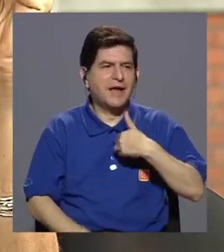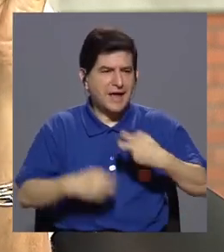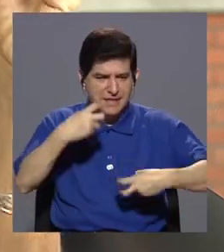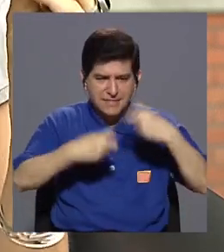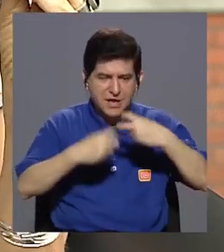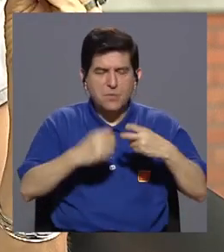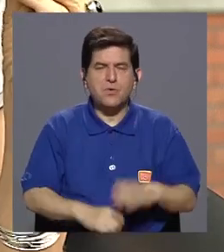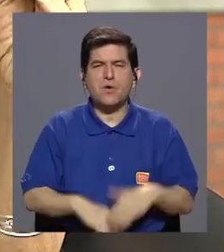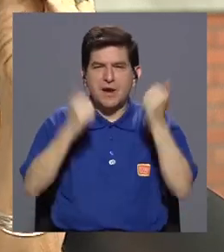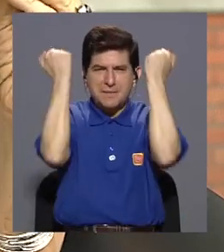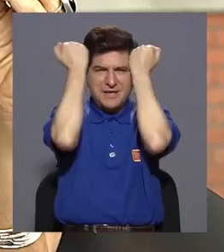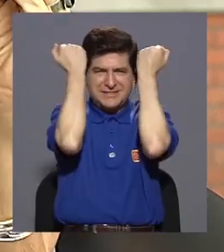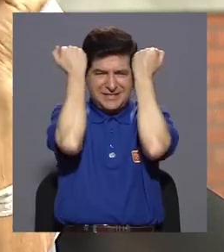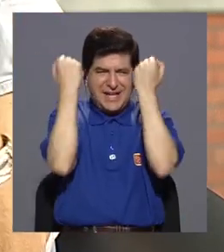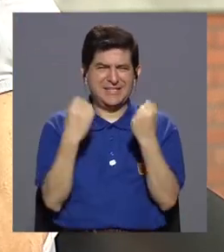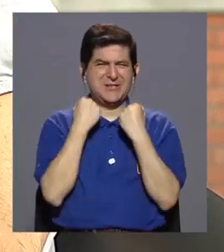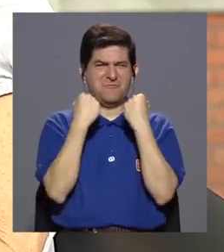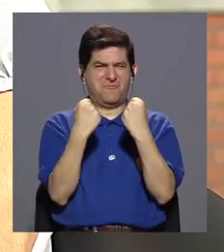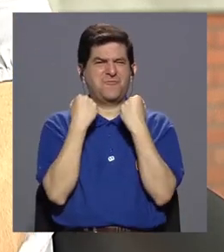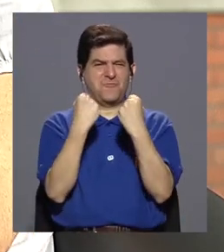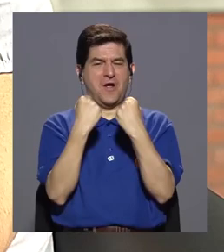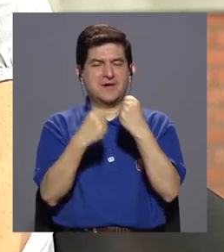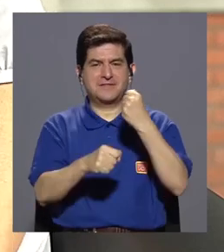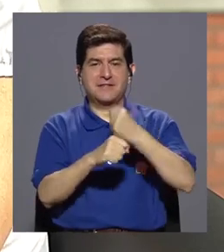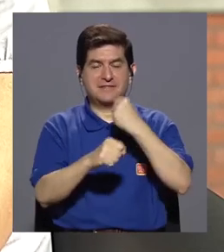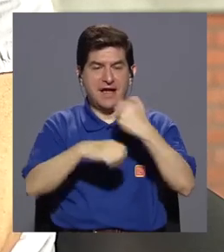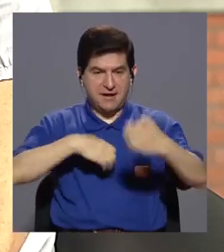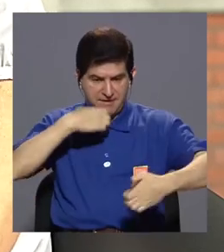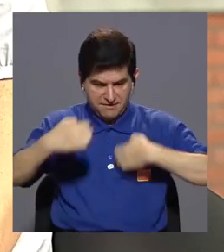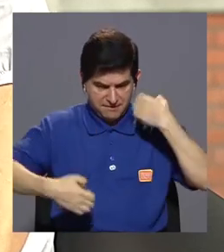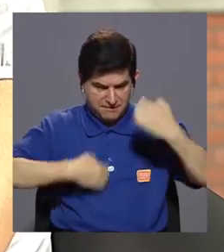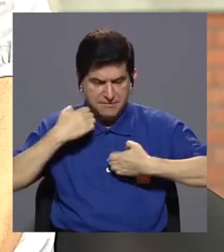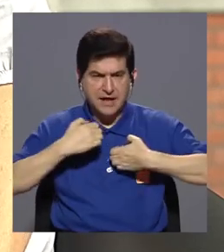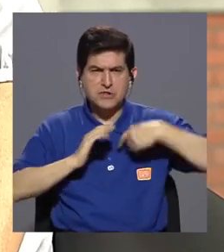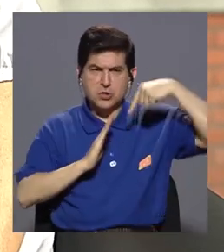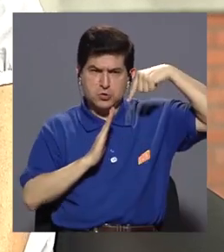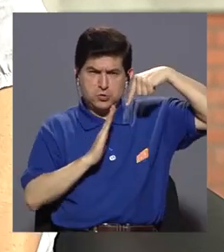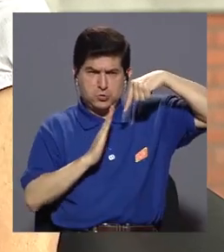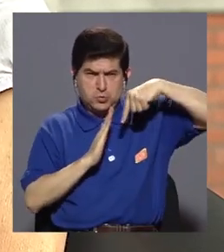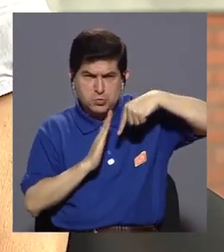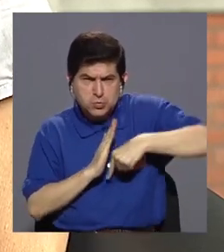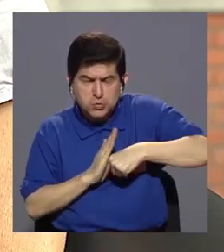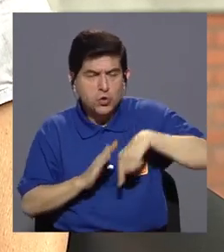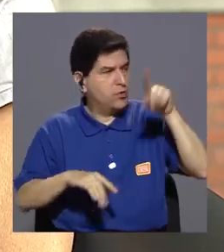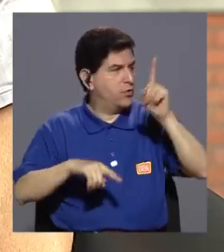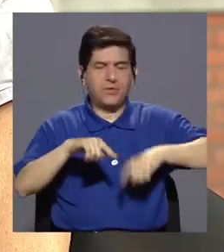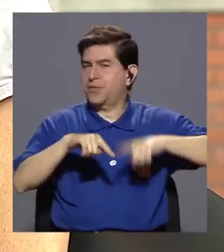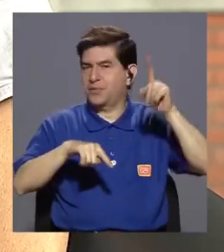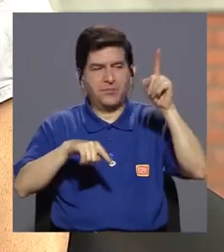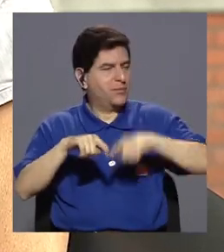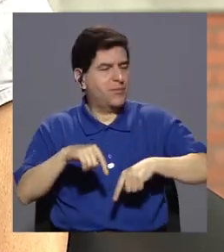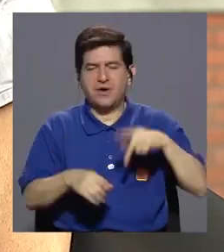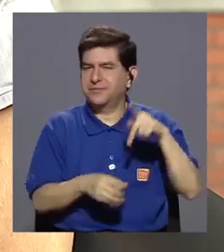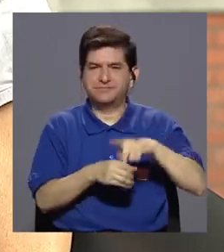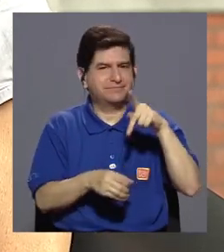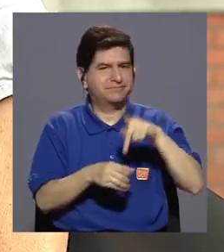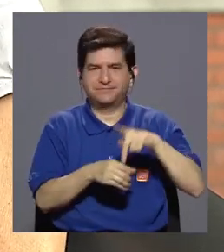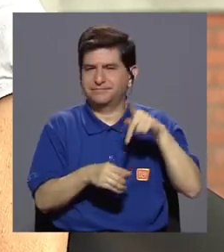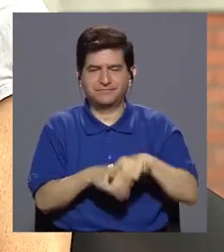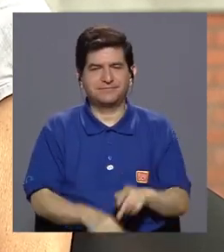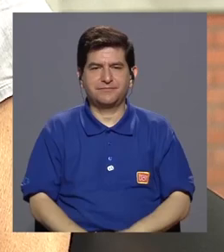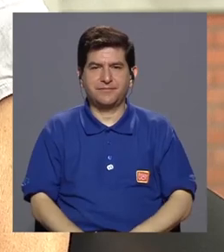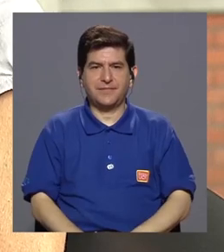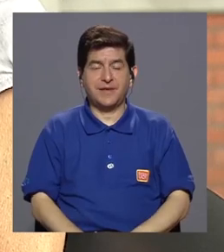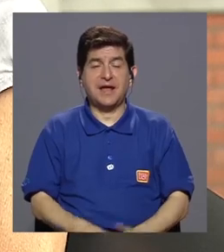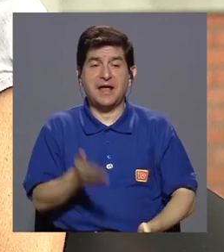problema psiquiátrico muy fuerte, dado que se trabajan emociones muy, muy intensas, no podría participar ahí.